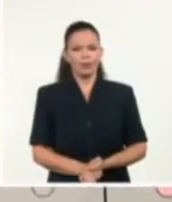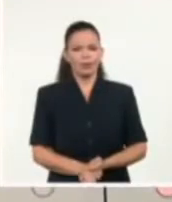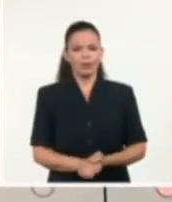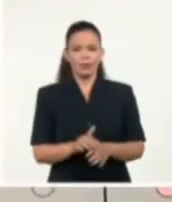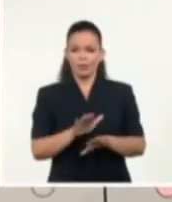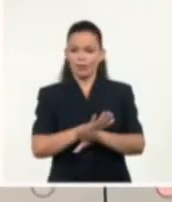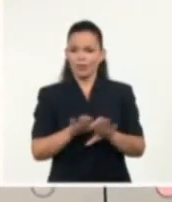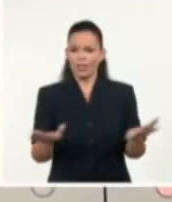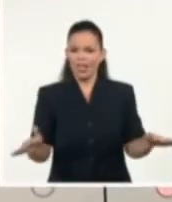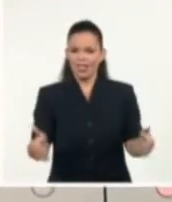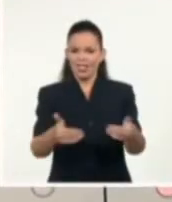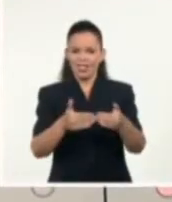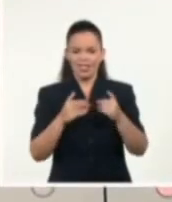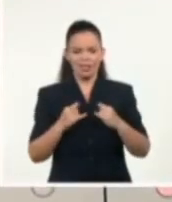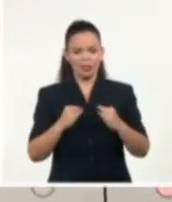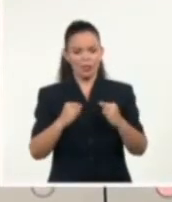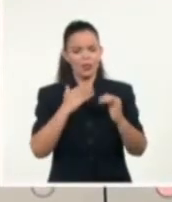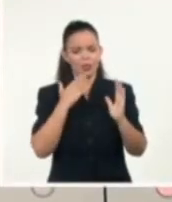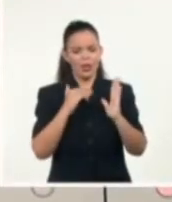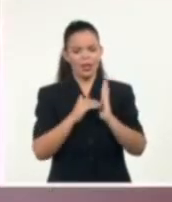información concluyen las culturales. Muy buenas tardes.